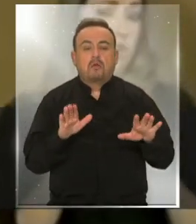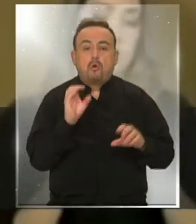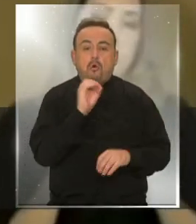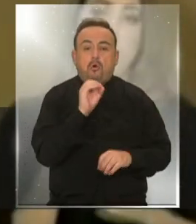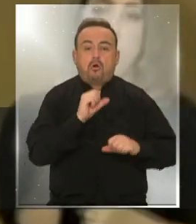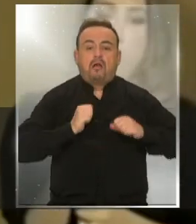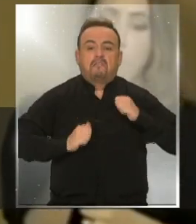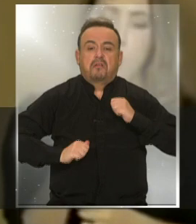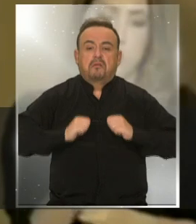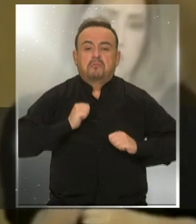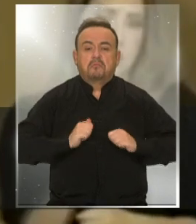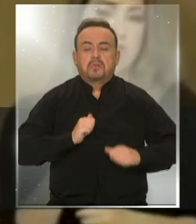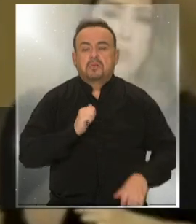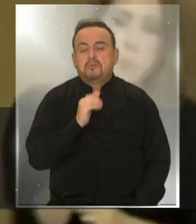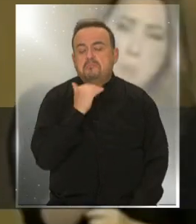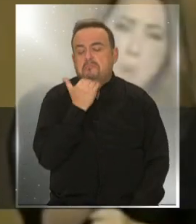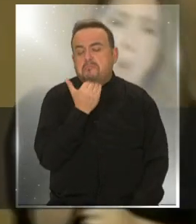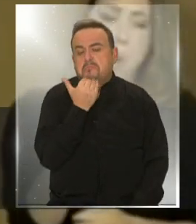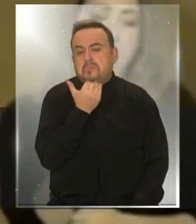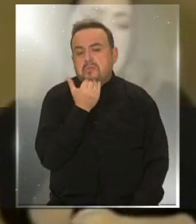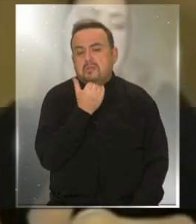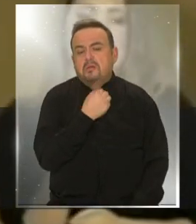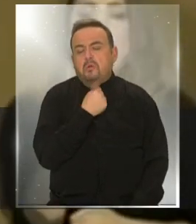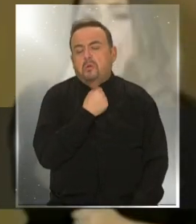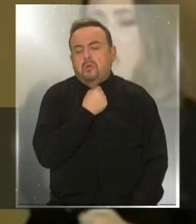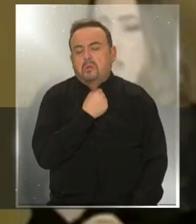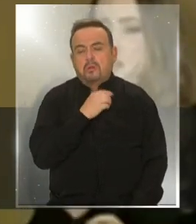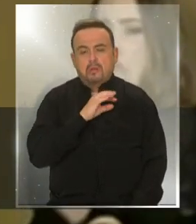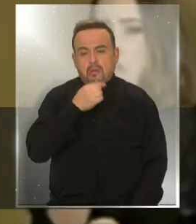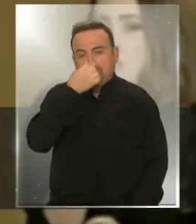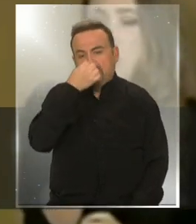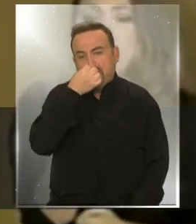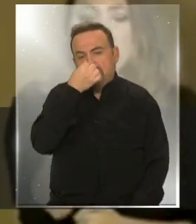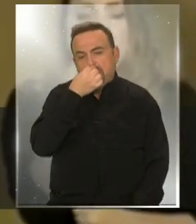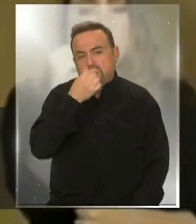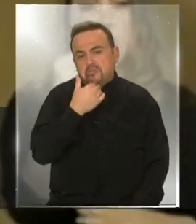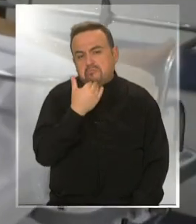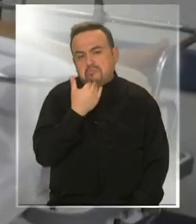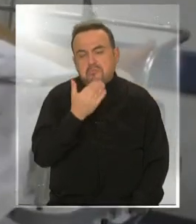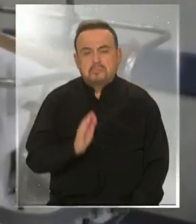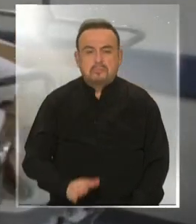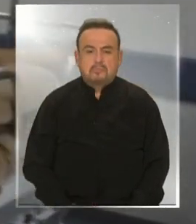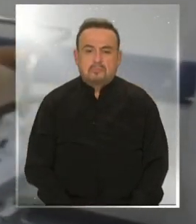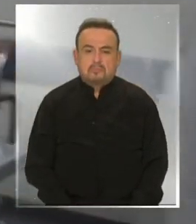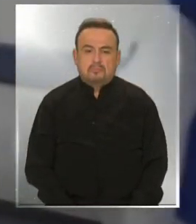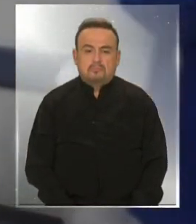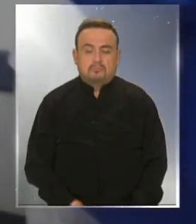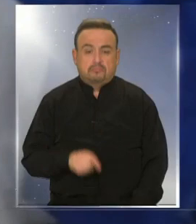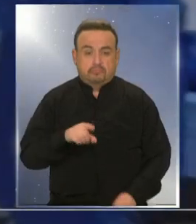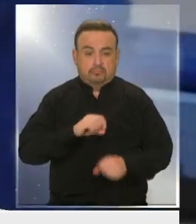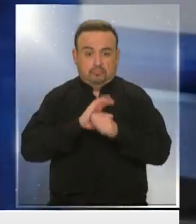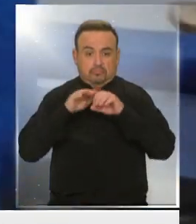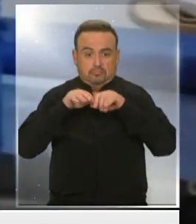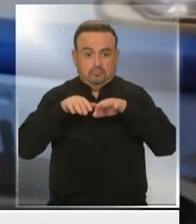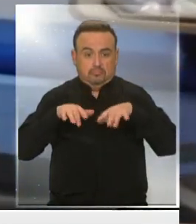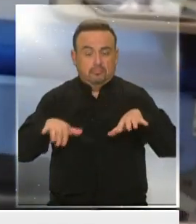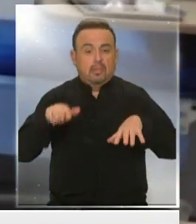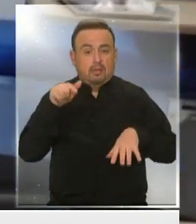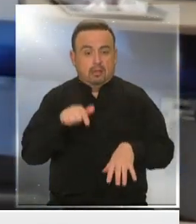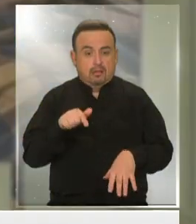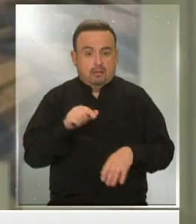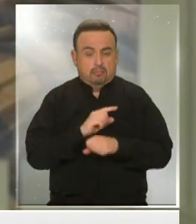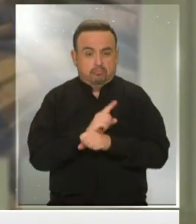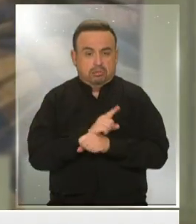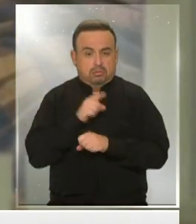sería cuando mucho acometido de una gripezinha o resfriado. La pandemia avanza rápidamente